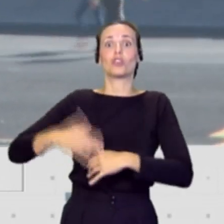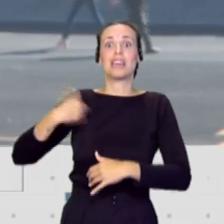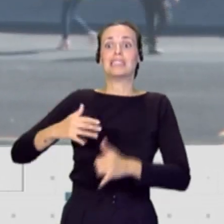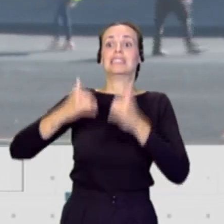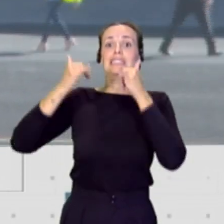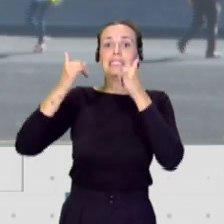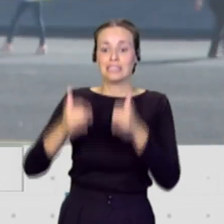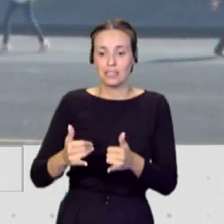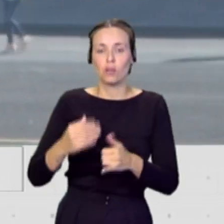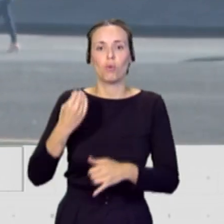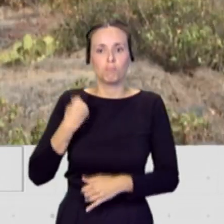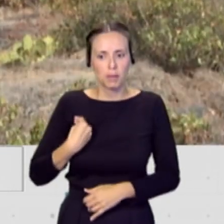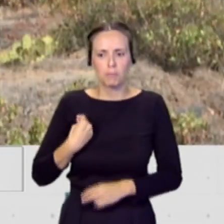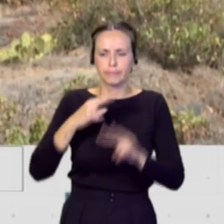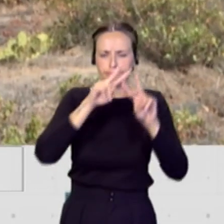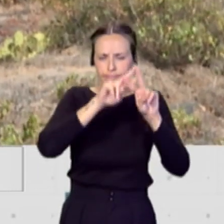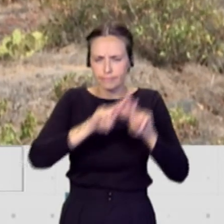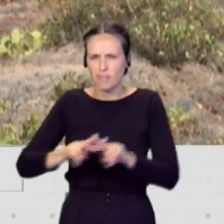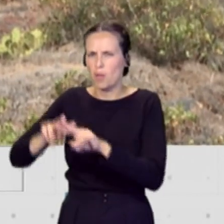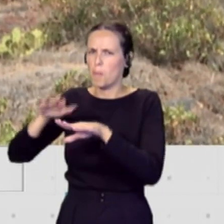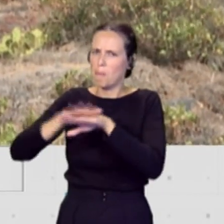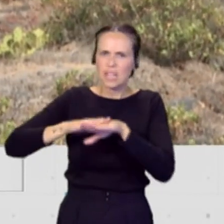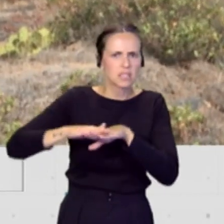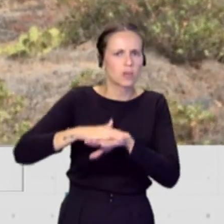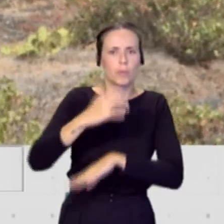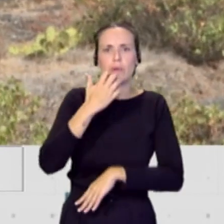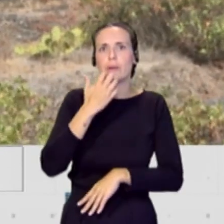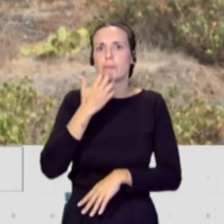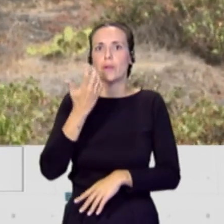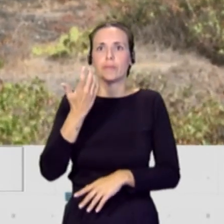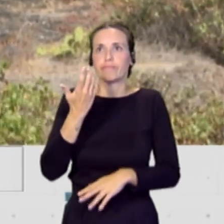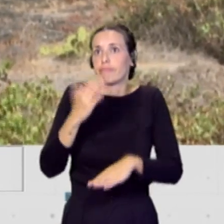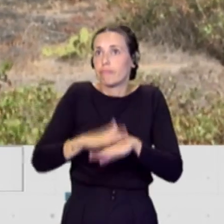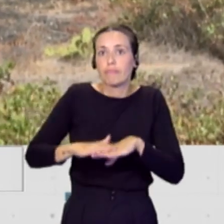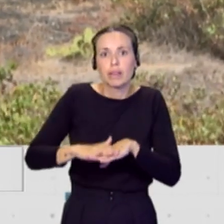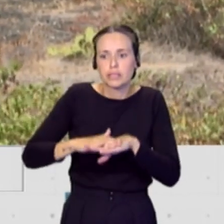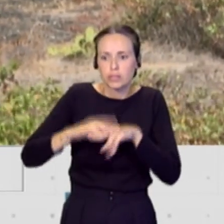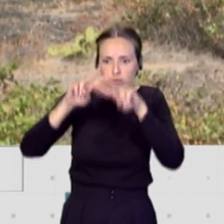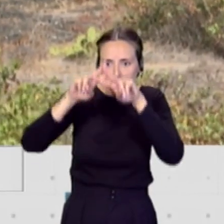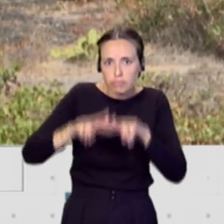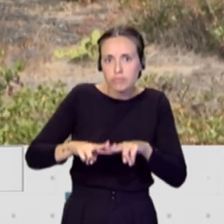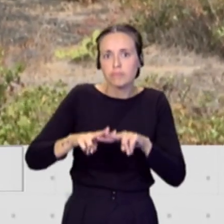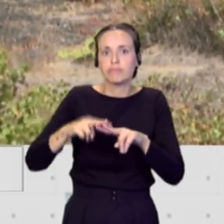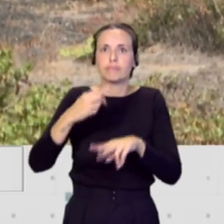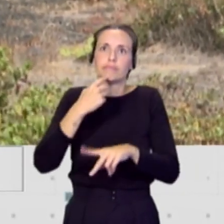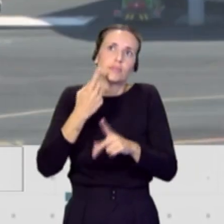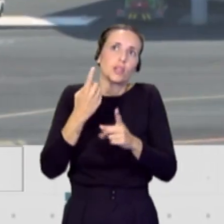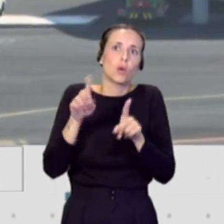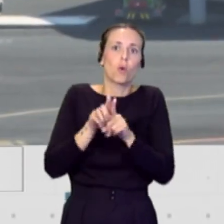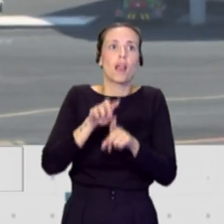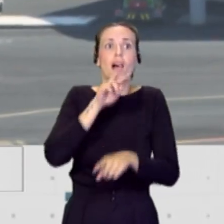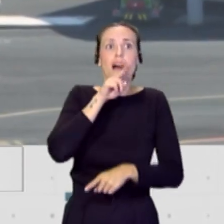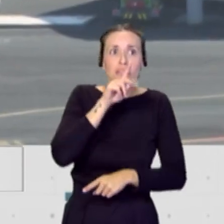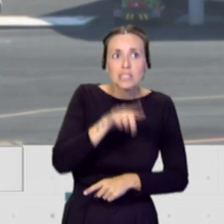se establece un triaje básico, donde se mide lo básico. Nosotros decimos un triaje estar, o sea, habla,